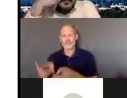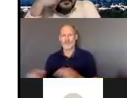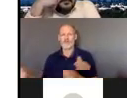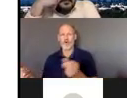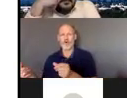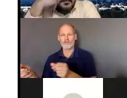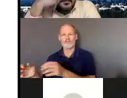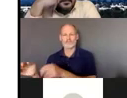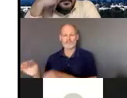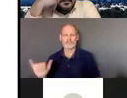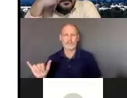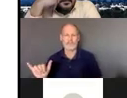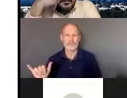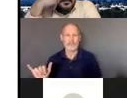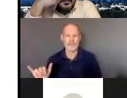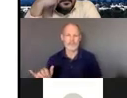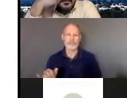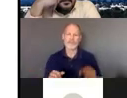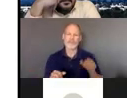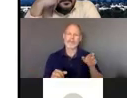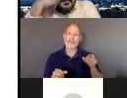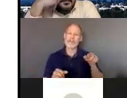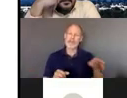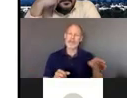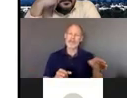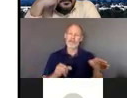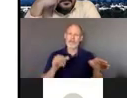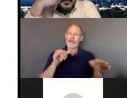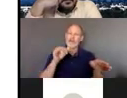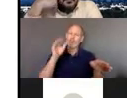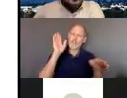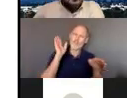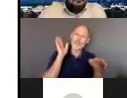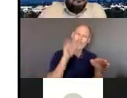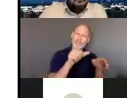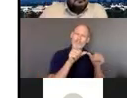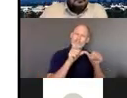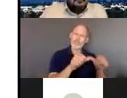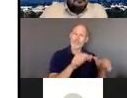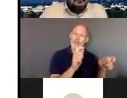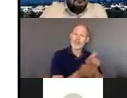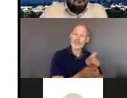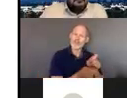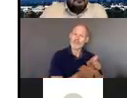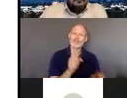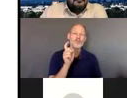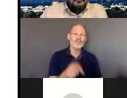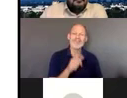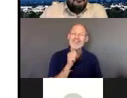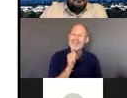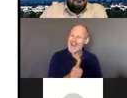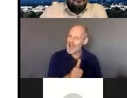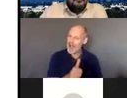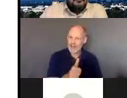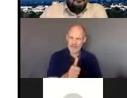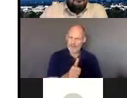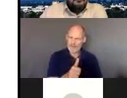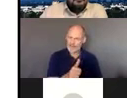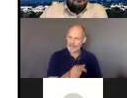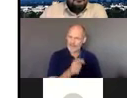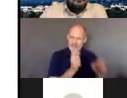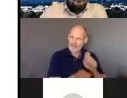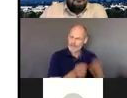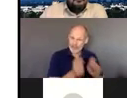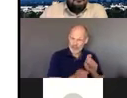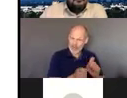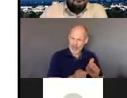es que ese cambio permanente no puede hacerse para acomodar la escuela o para que sea